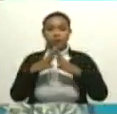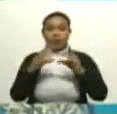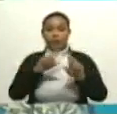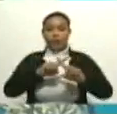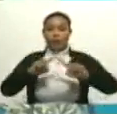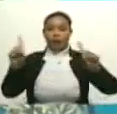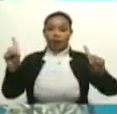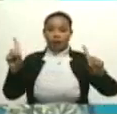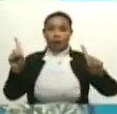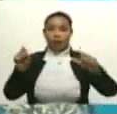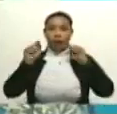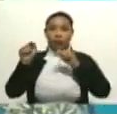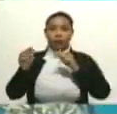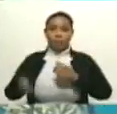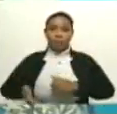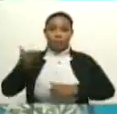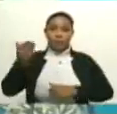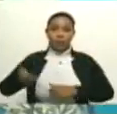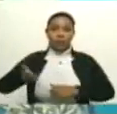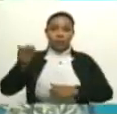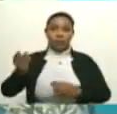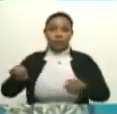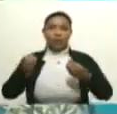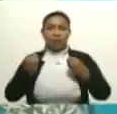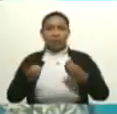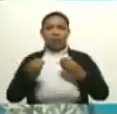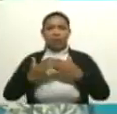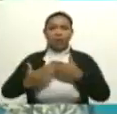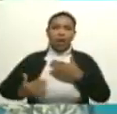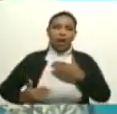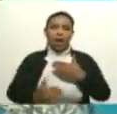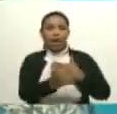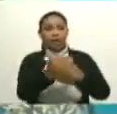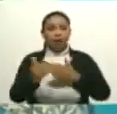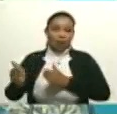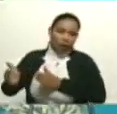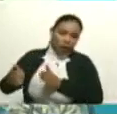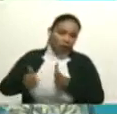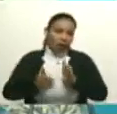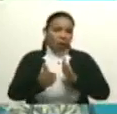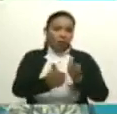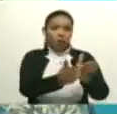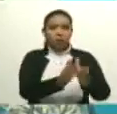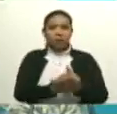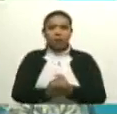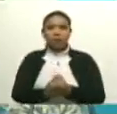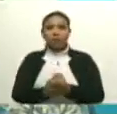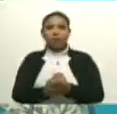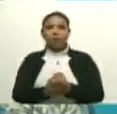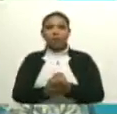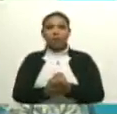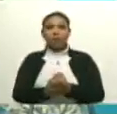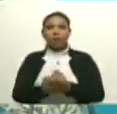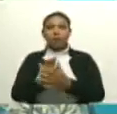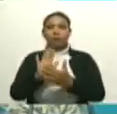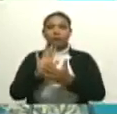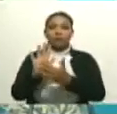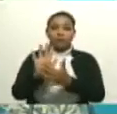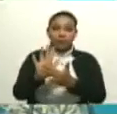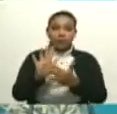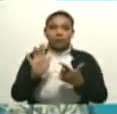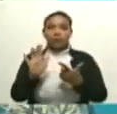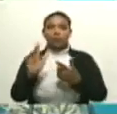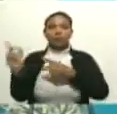Es un aliciente, un acicate para avanzar en el camino de la escenificación, del